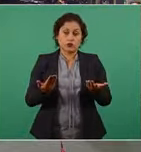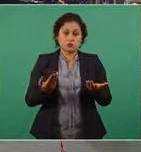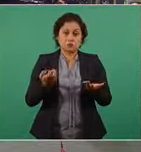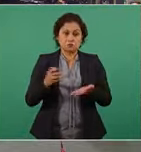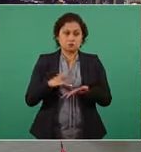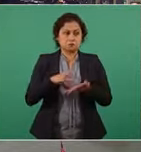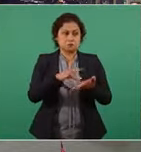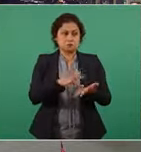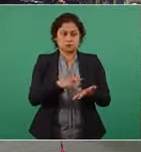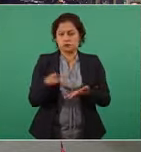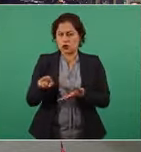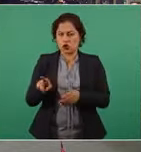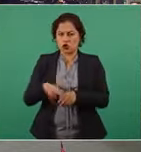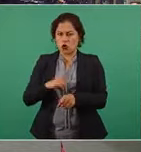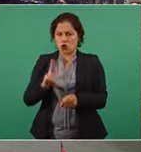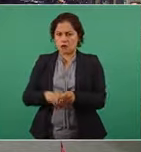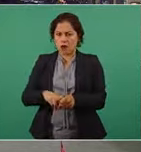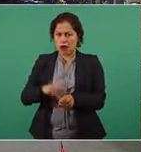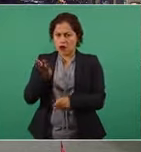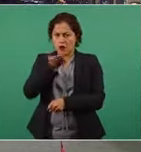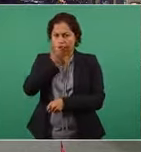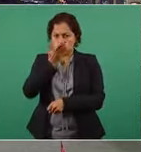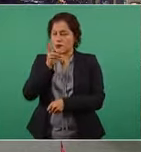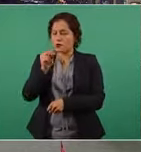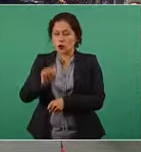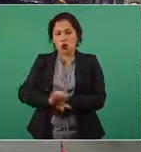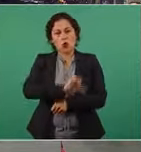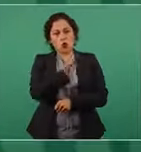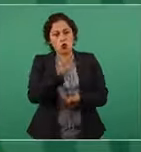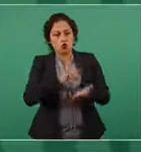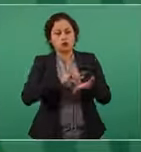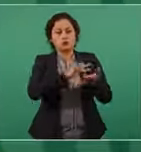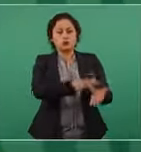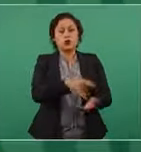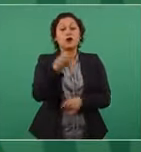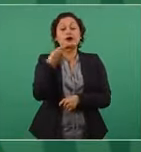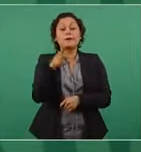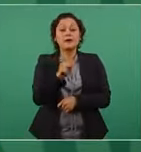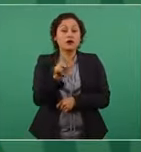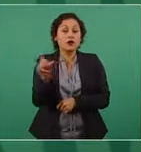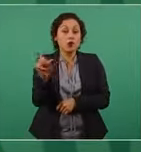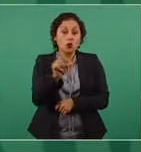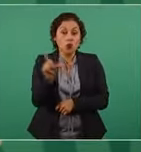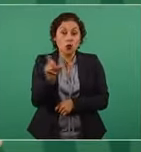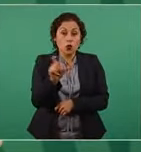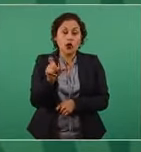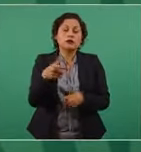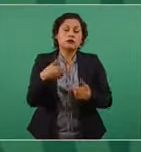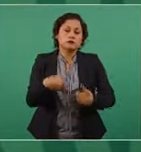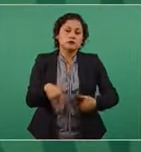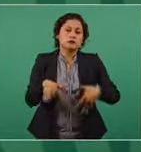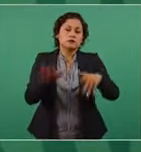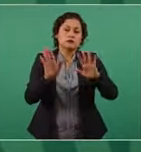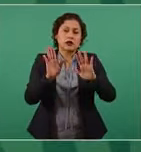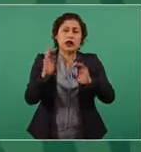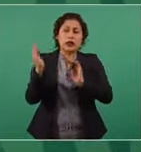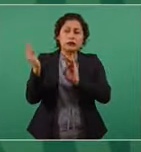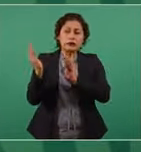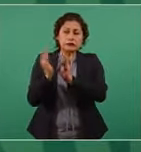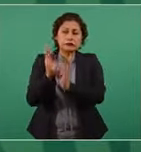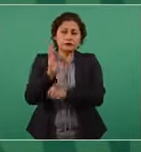Pero eso cuando ya se vaya acercando el día